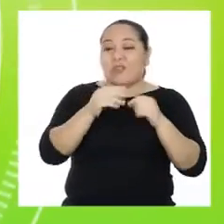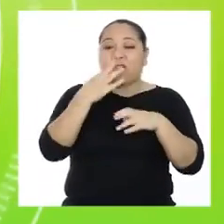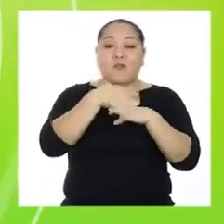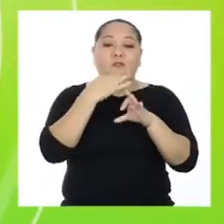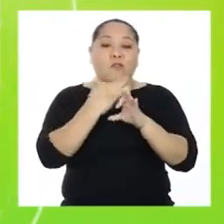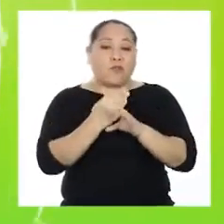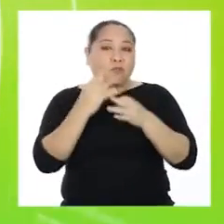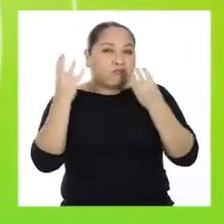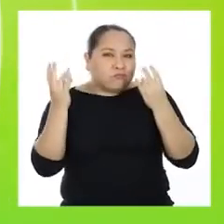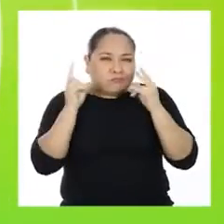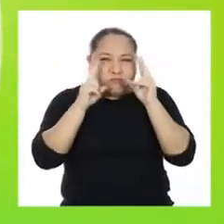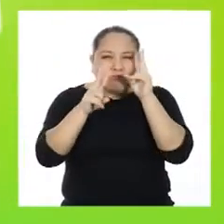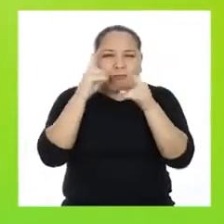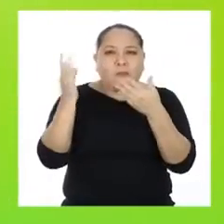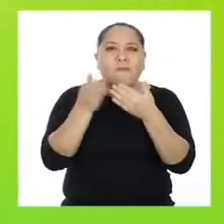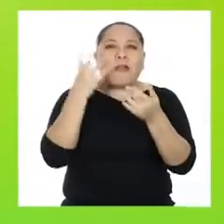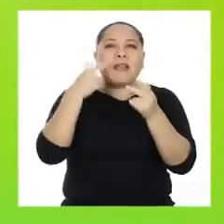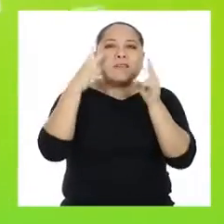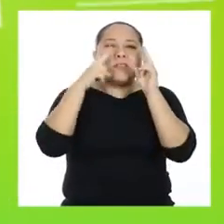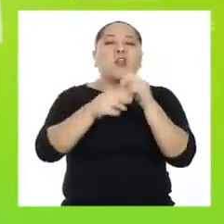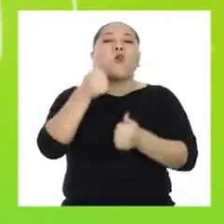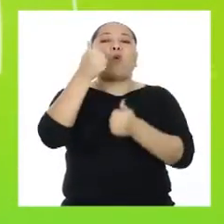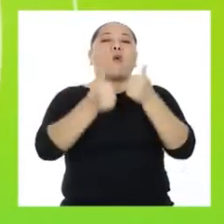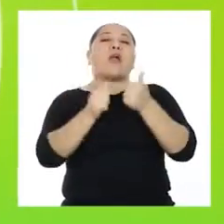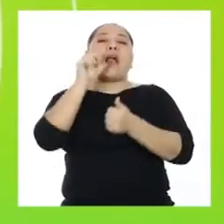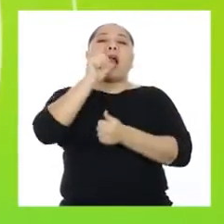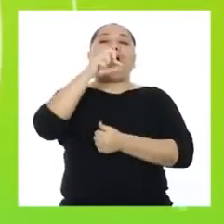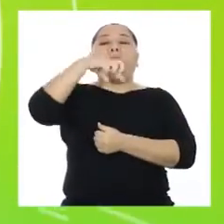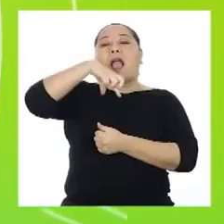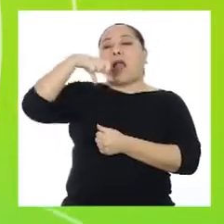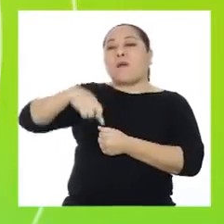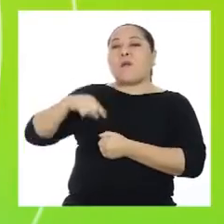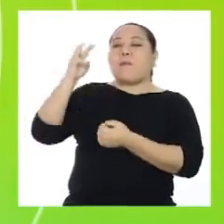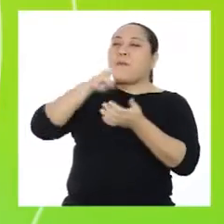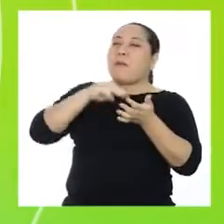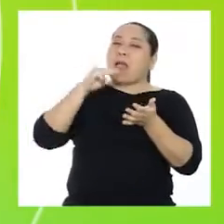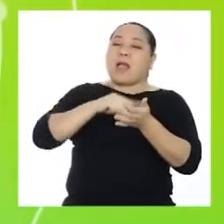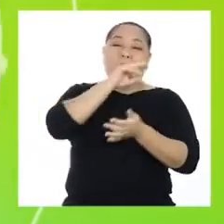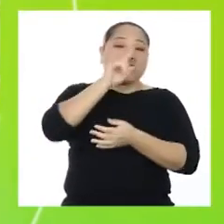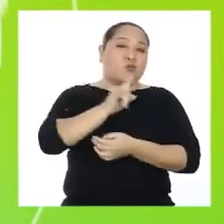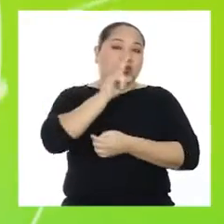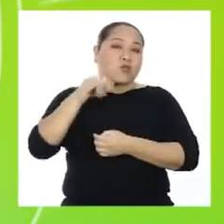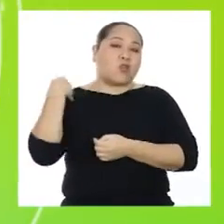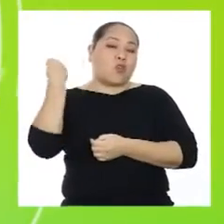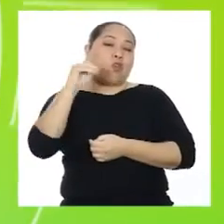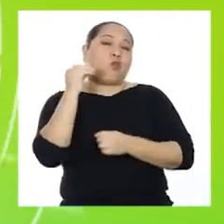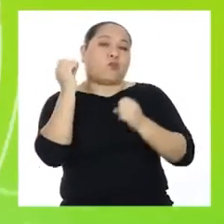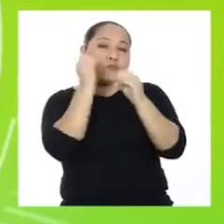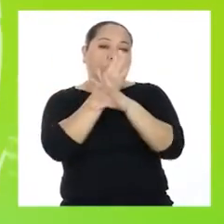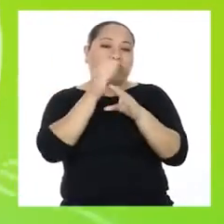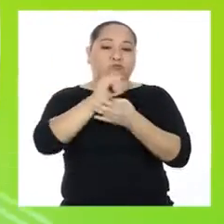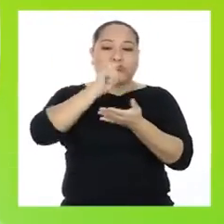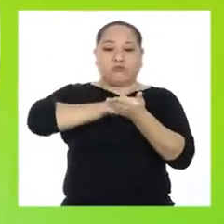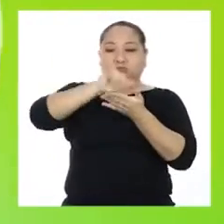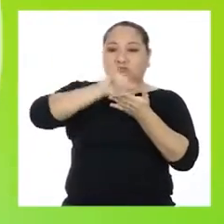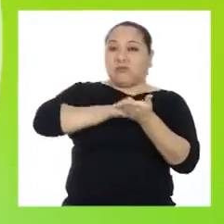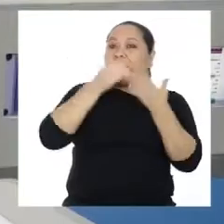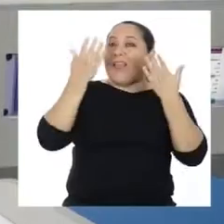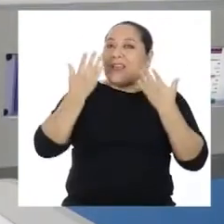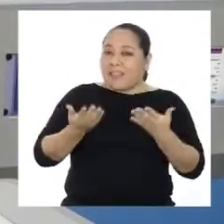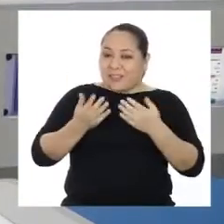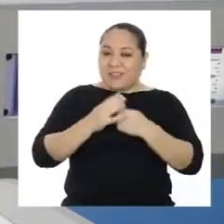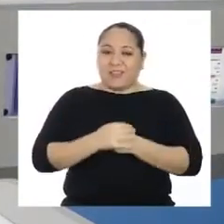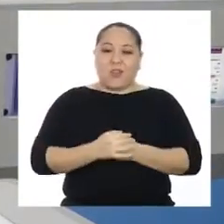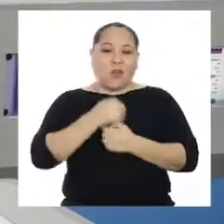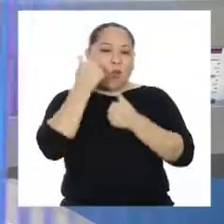identificar de manera más visual cuál es la aplicación más usada por los jóvenes para comunicarse.